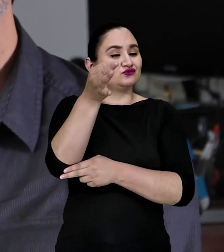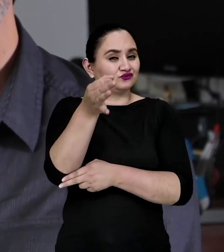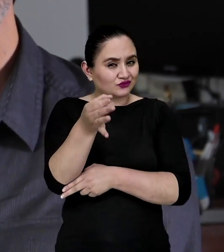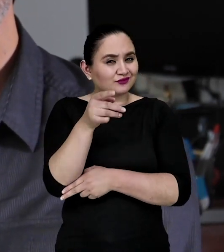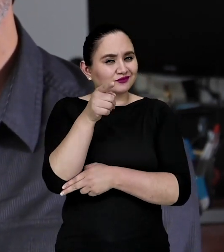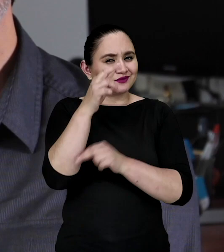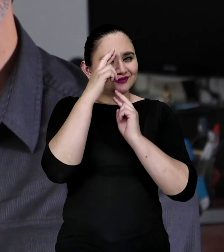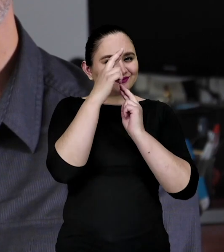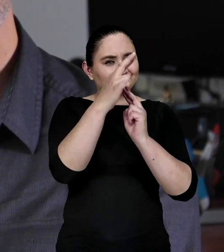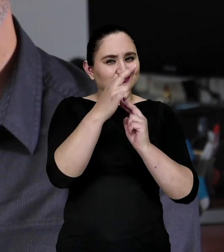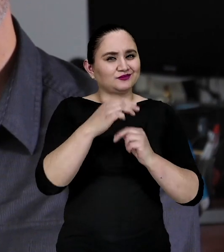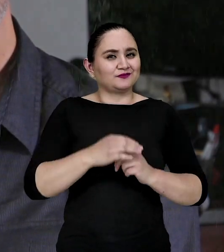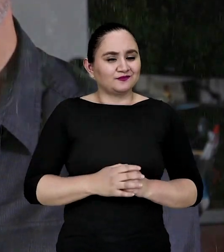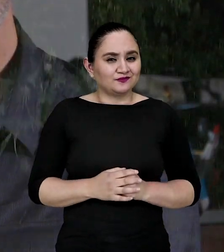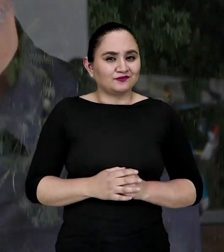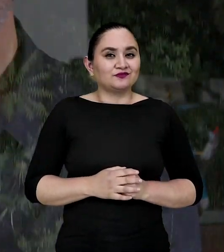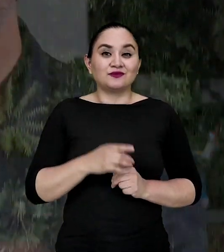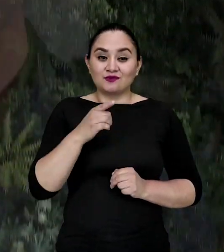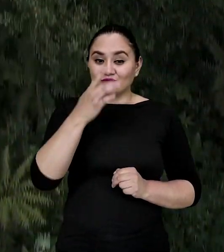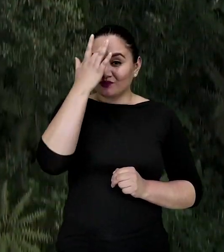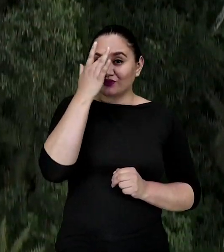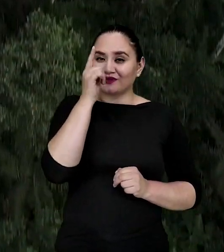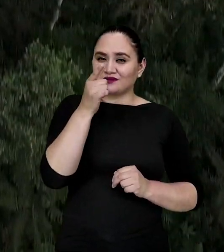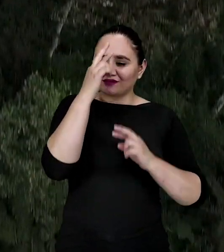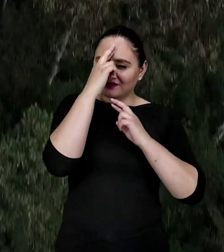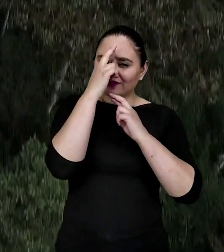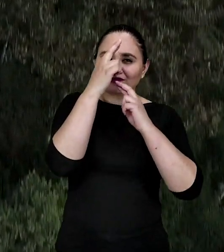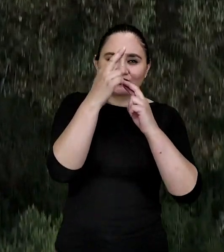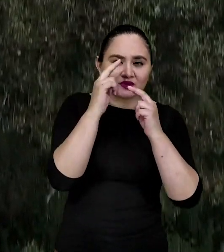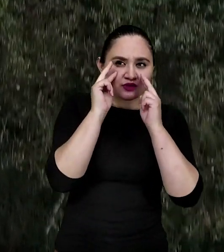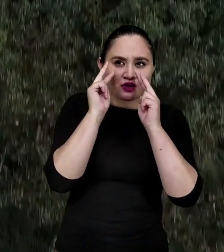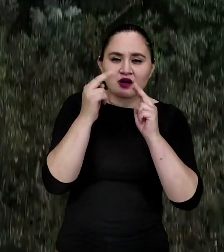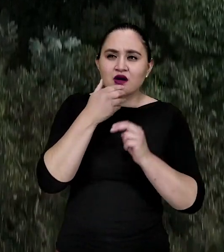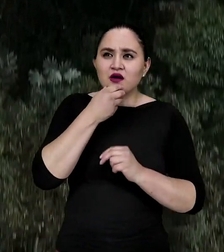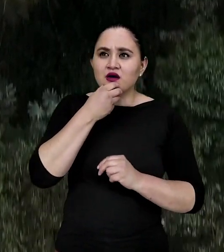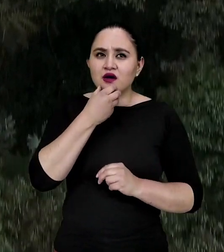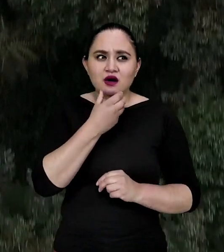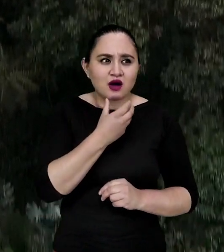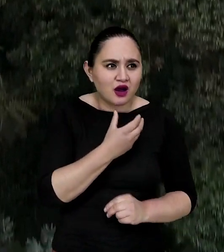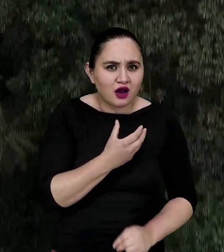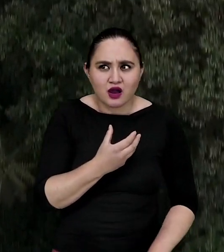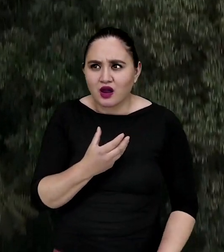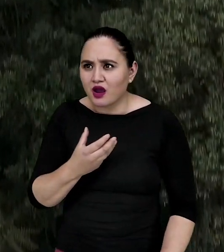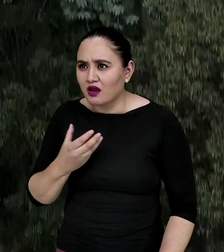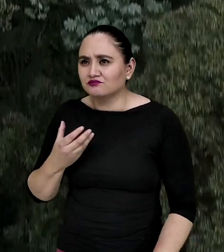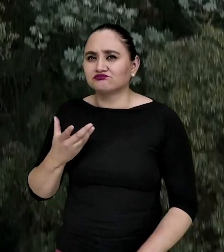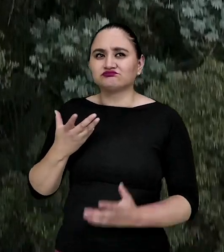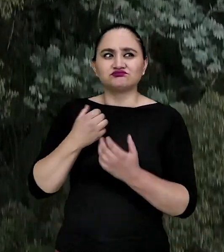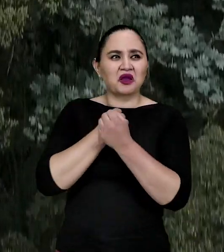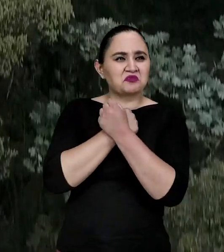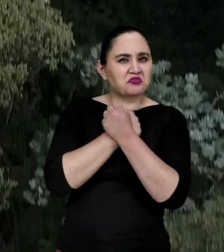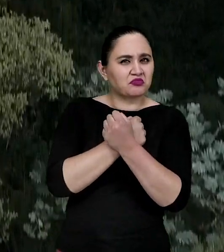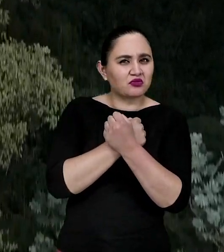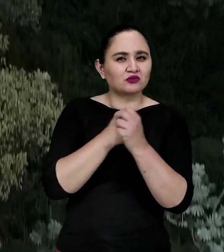ese respeto. Volver ese respeto al respeto, a admiración, al amor.